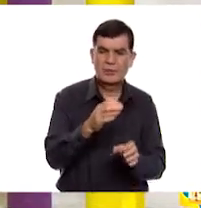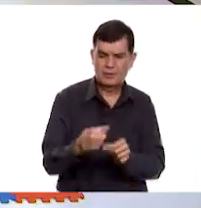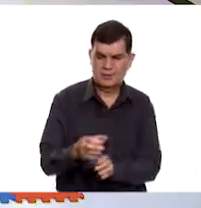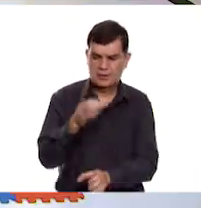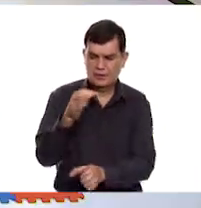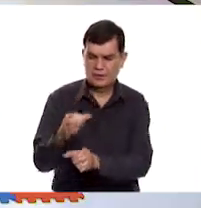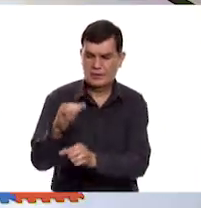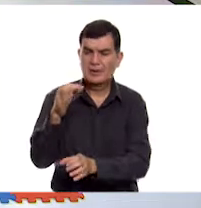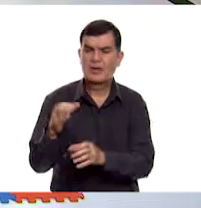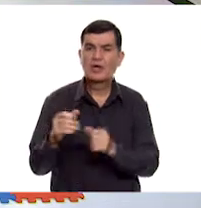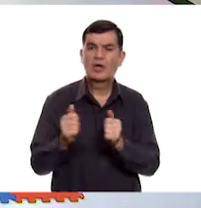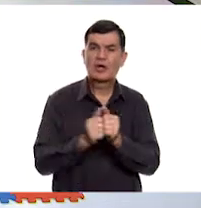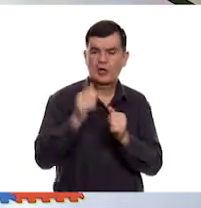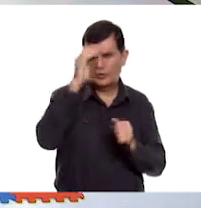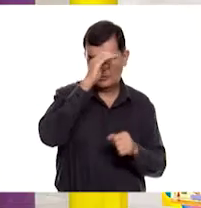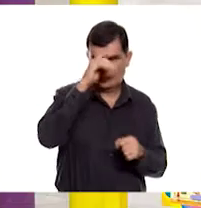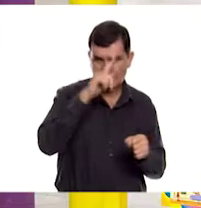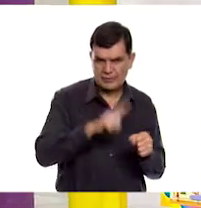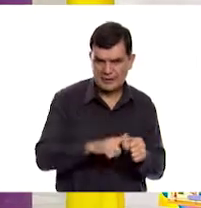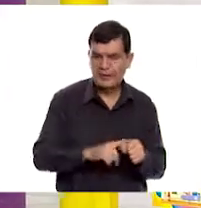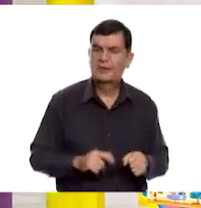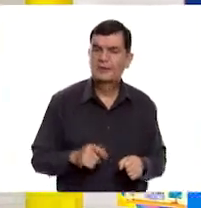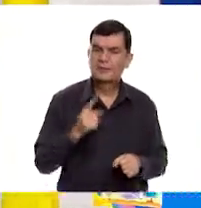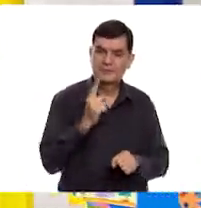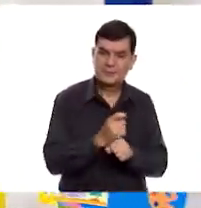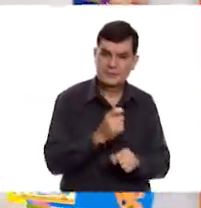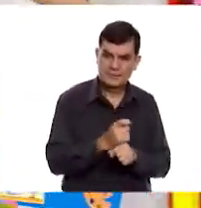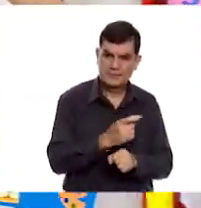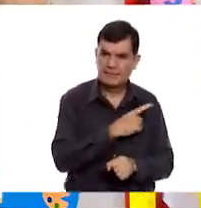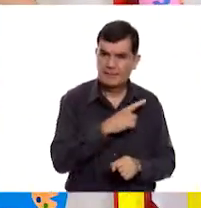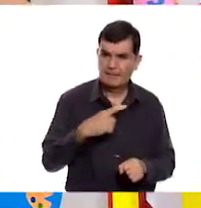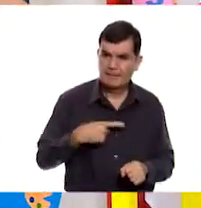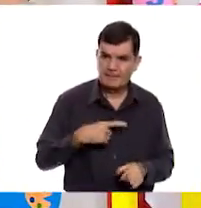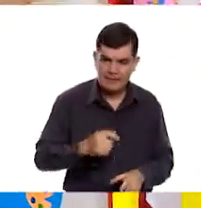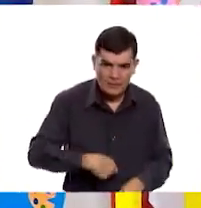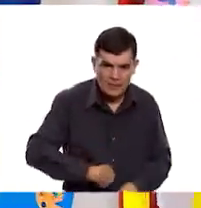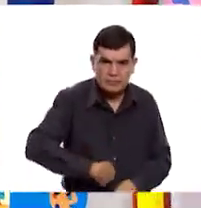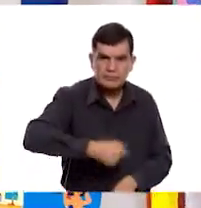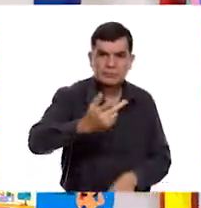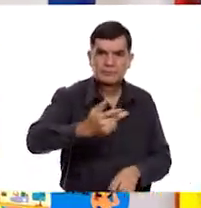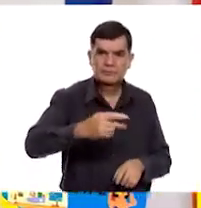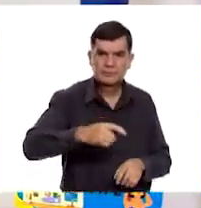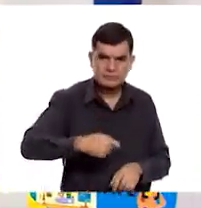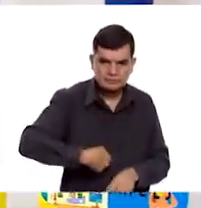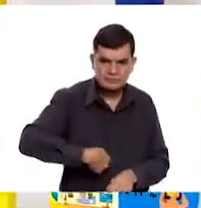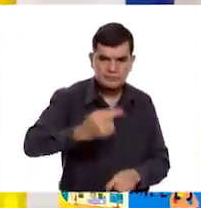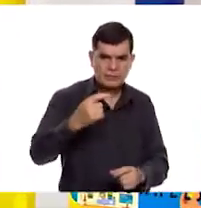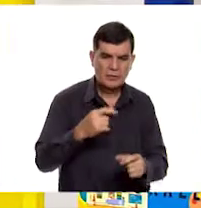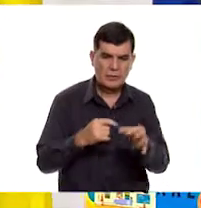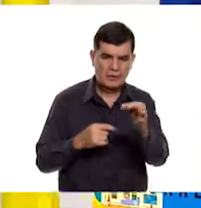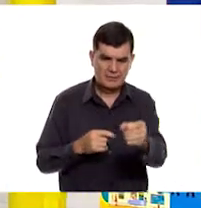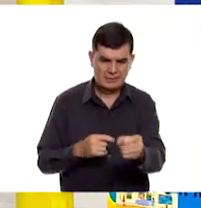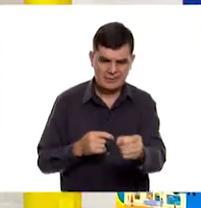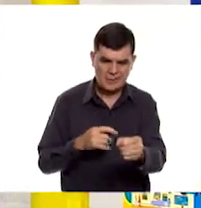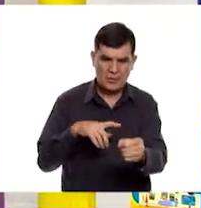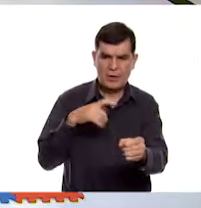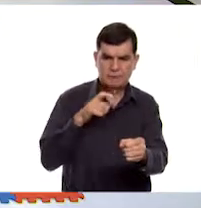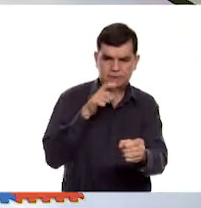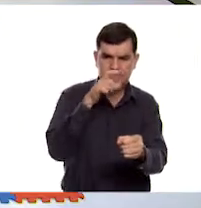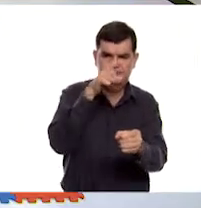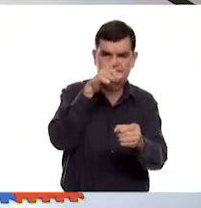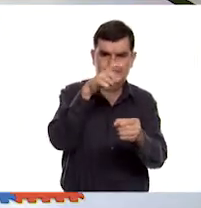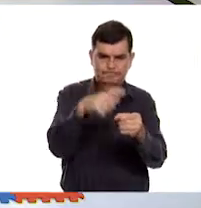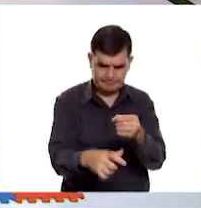En este juego, primero, Pilar, deberás ensartar este aro en una de nuestras